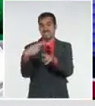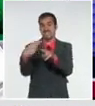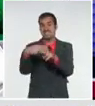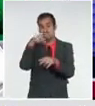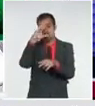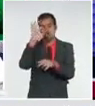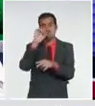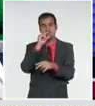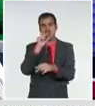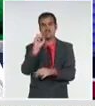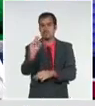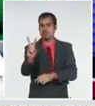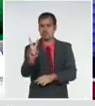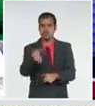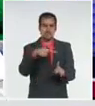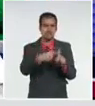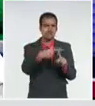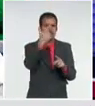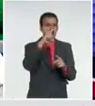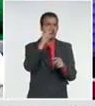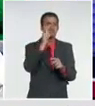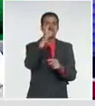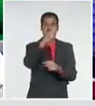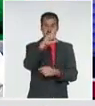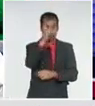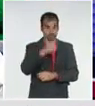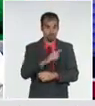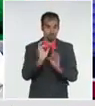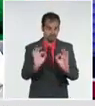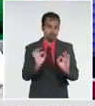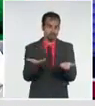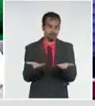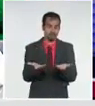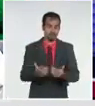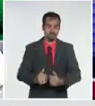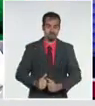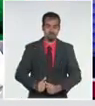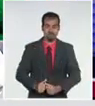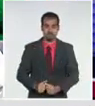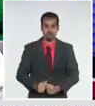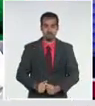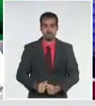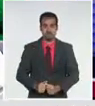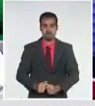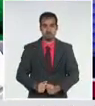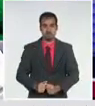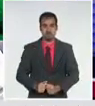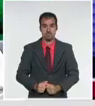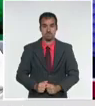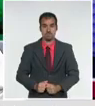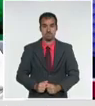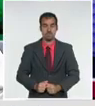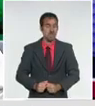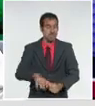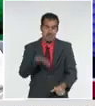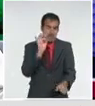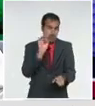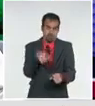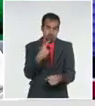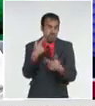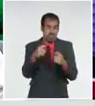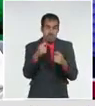DALA, sino desde el principio que la vacuna que en estos momentos tenemos que seguir aplicando mucho,